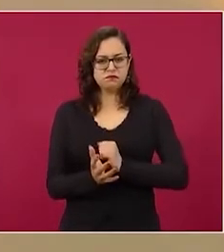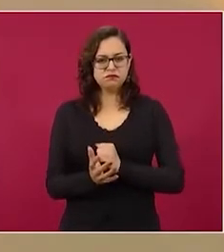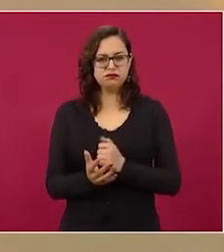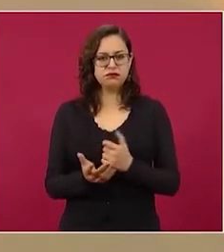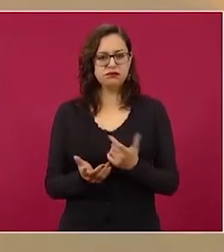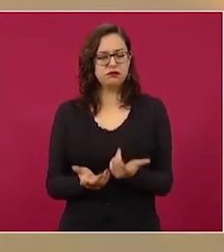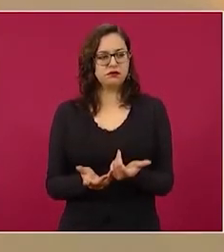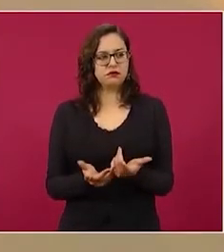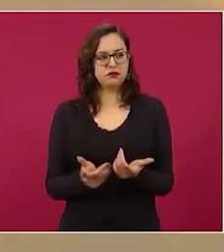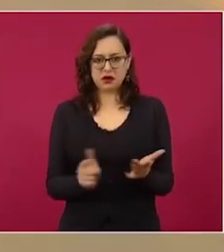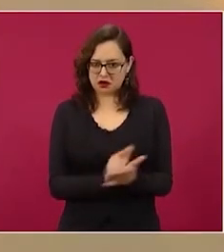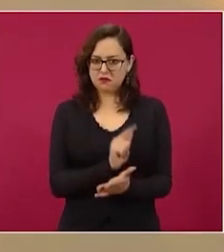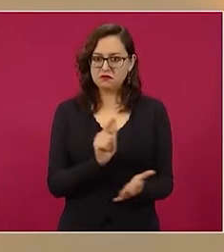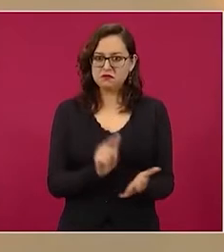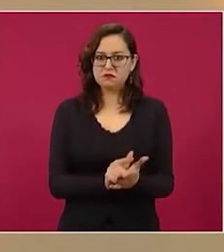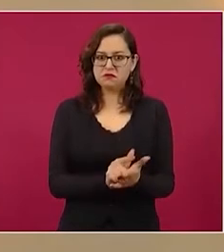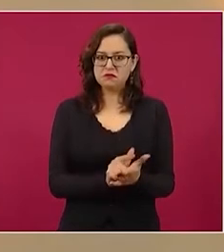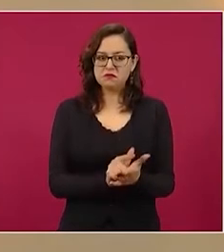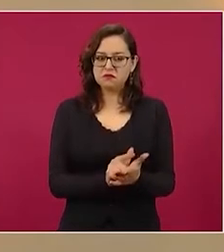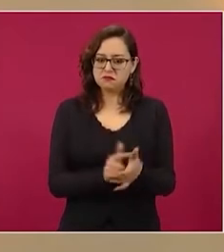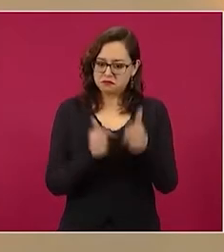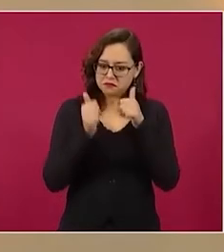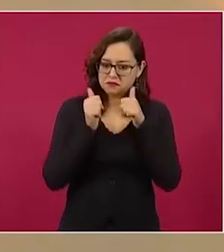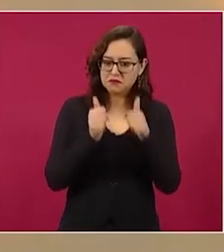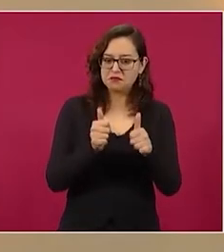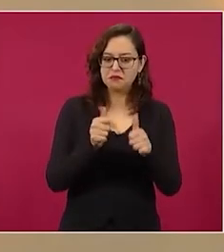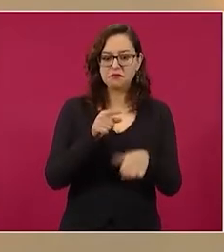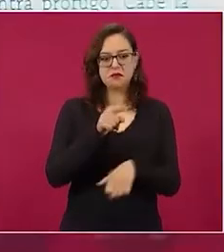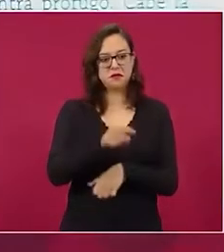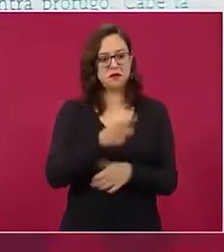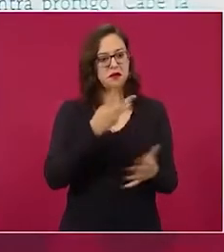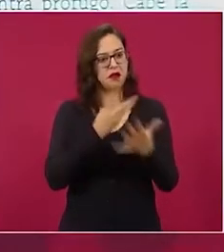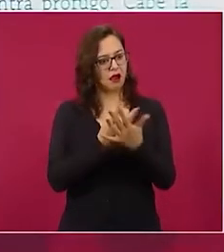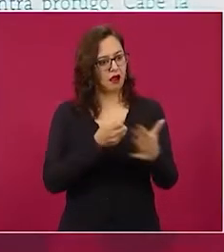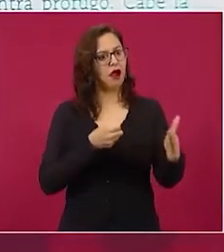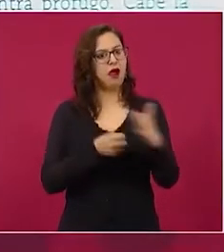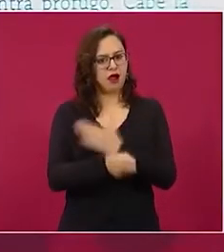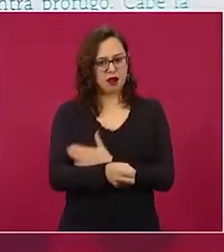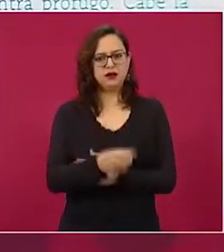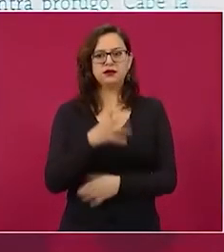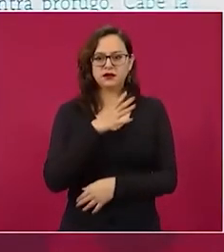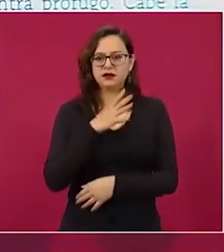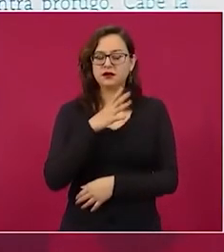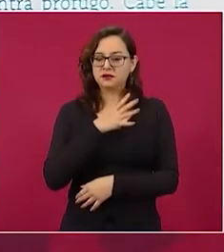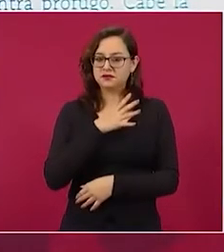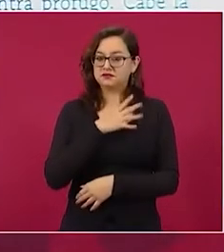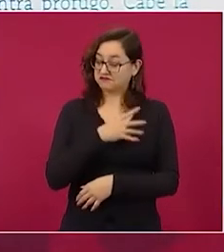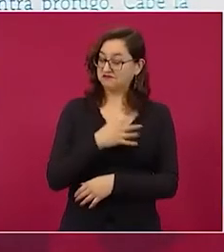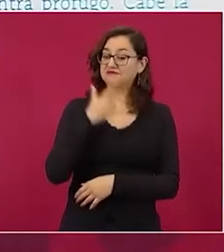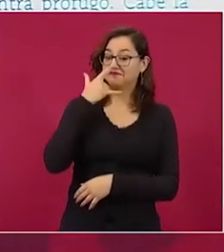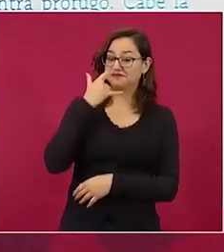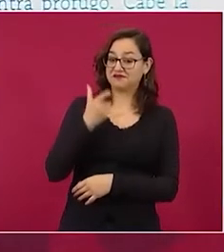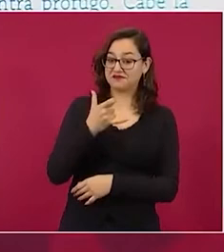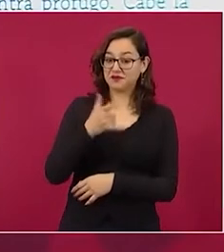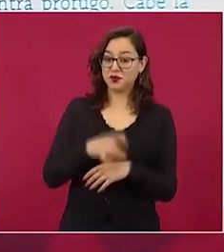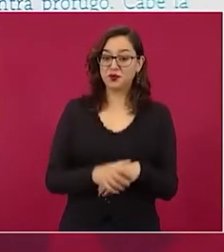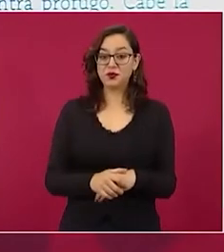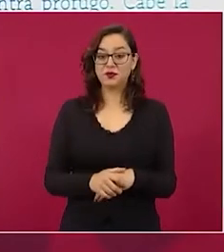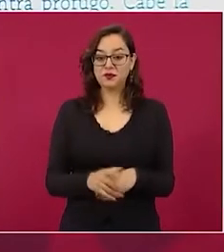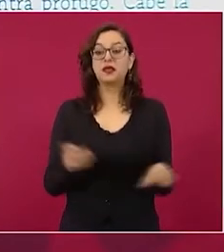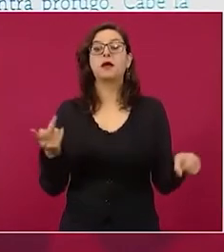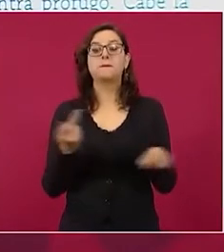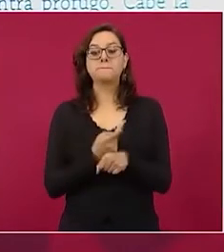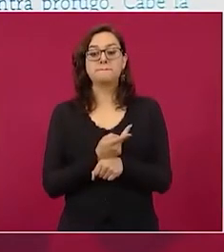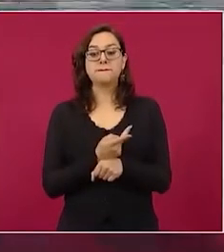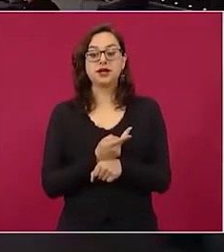aplicó la ley? Así metieron a la cárcel a Llanes. La respuesta es que los de